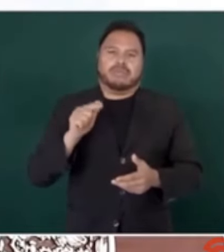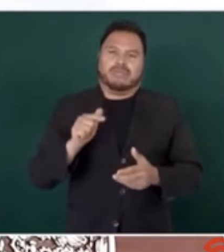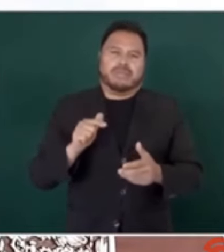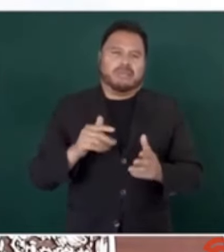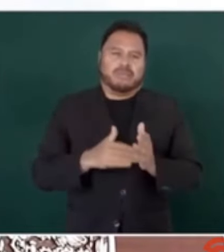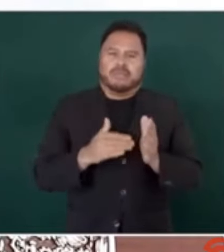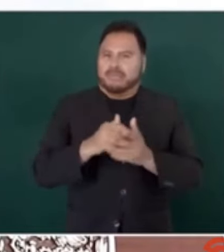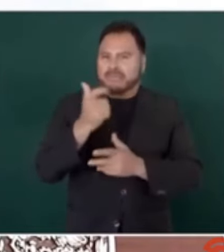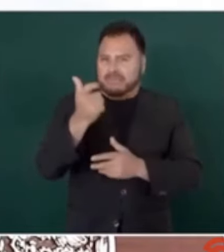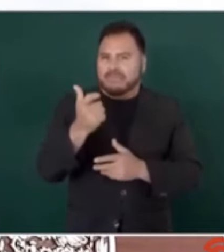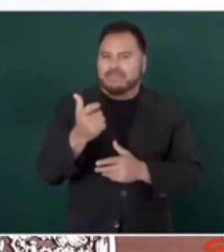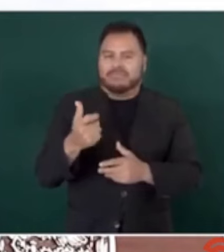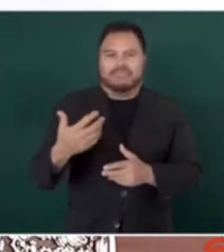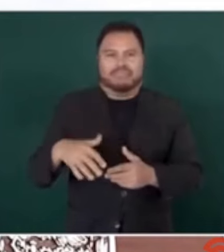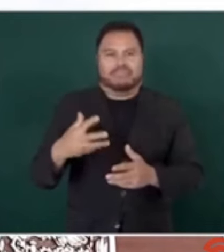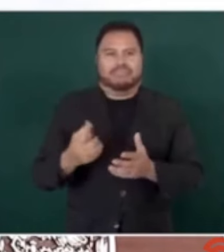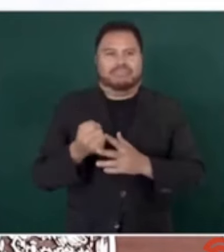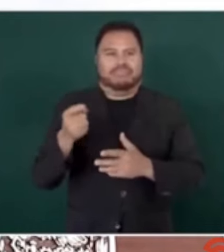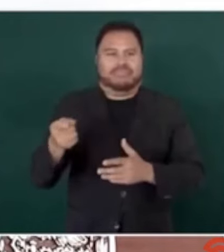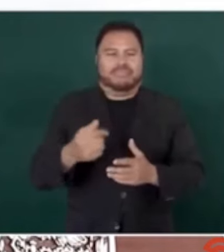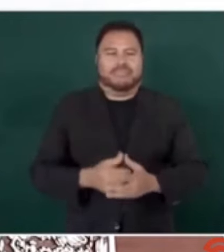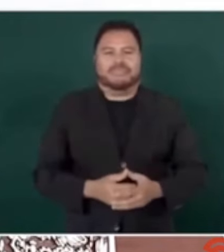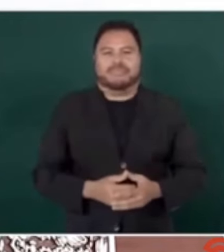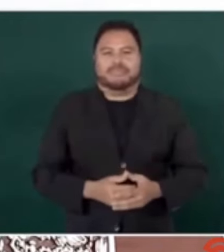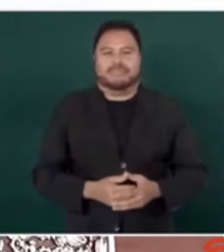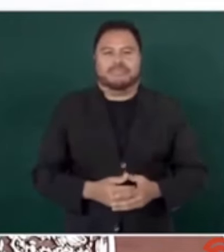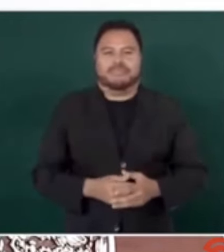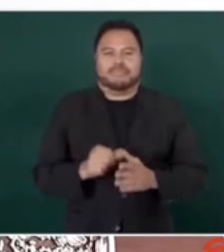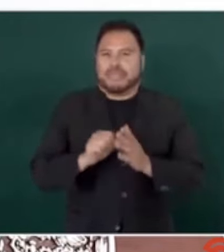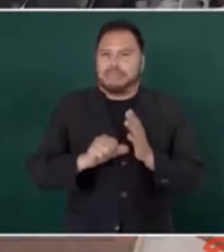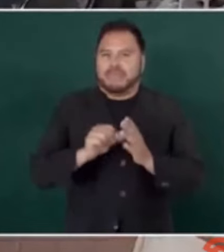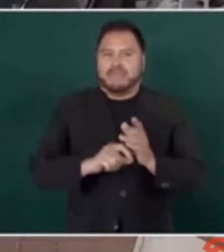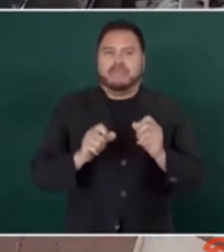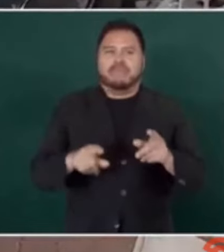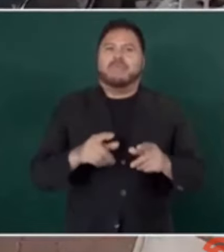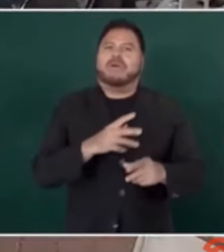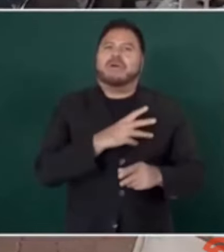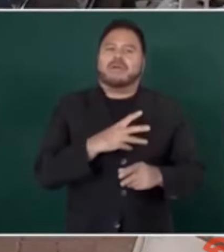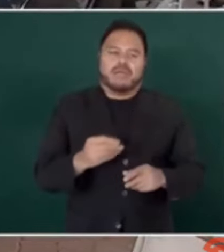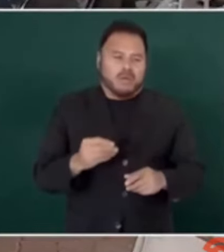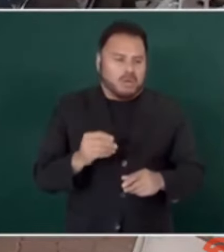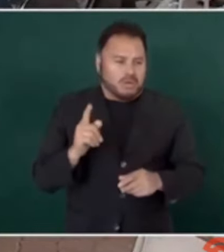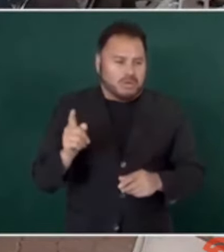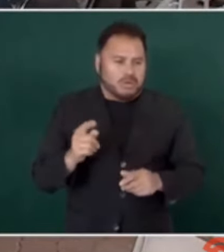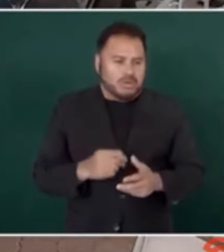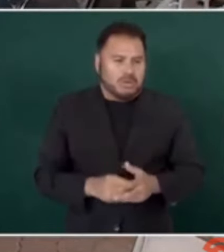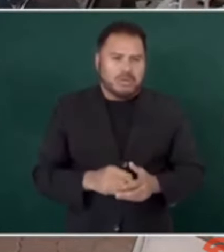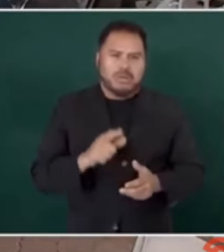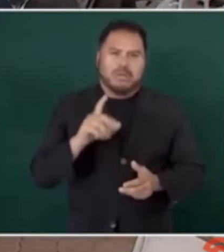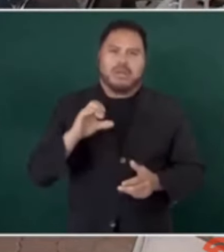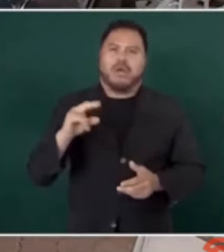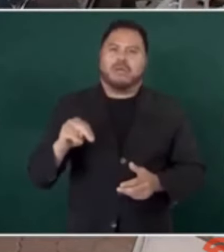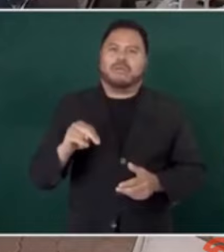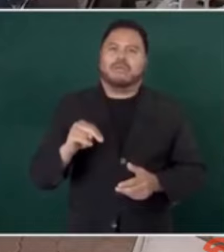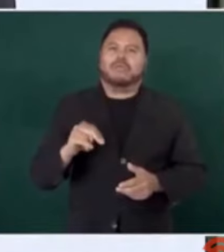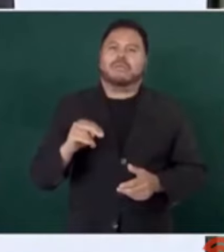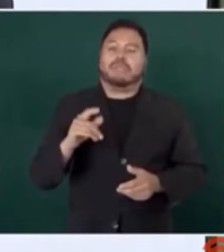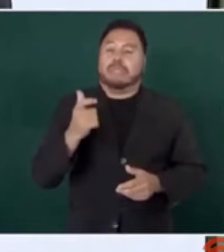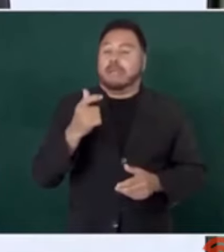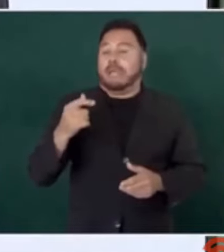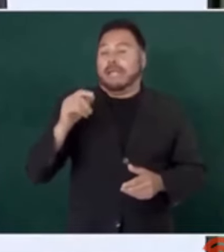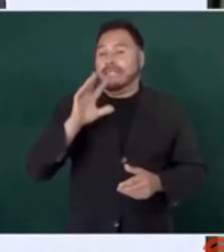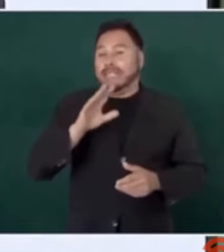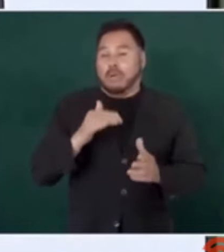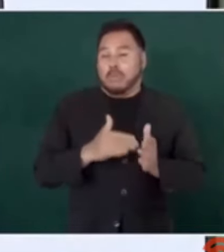y el hijo de Krause, León Krause, 5 millones